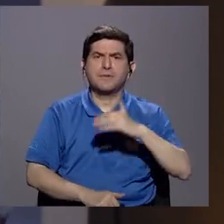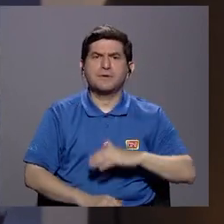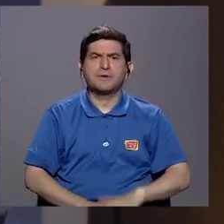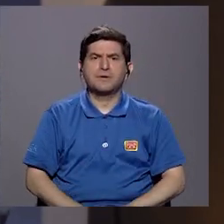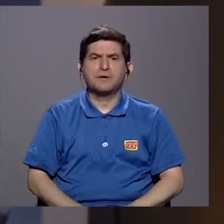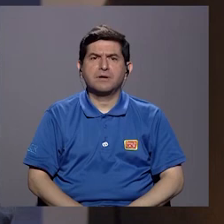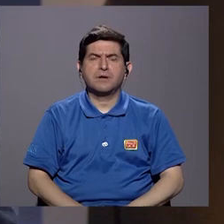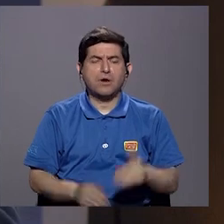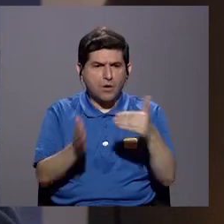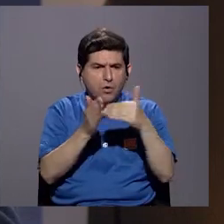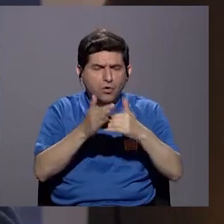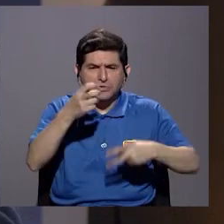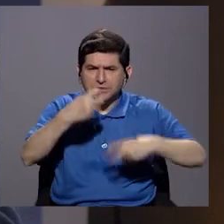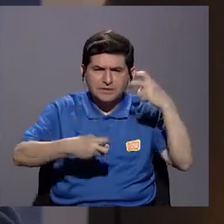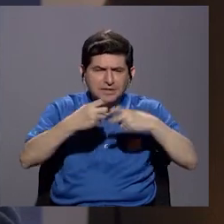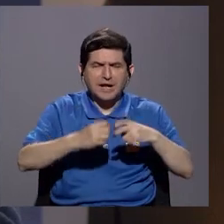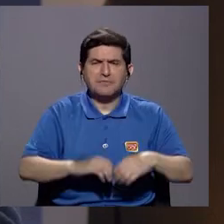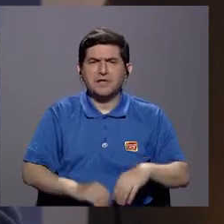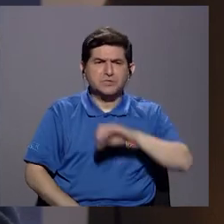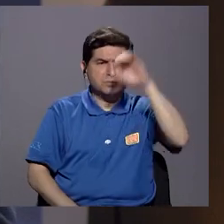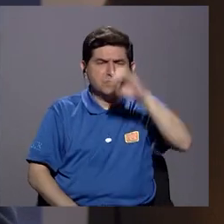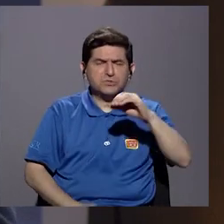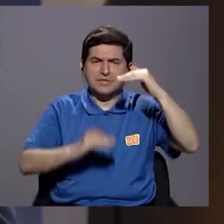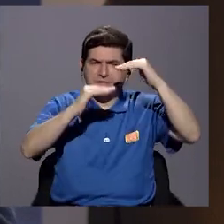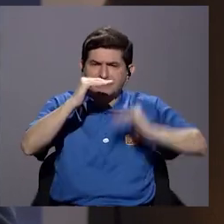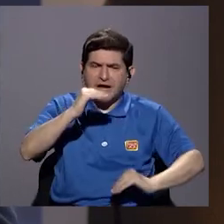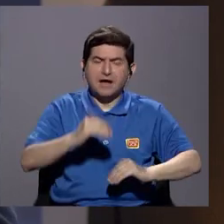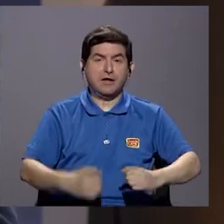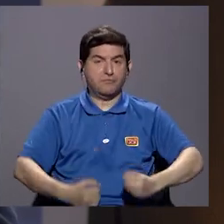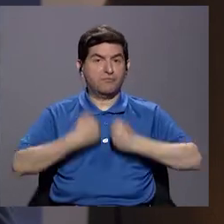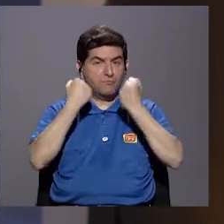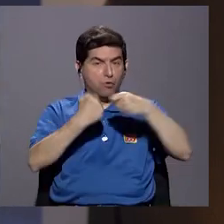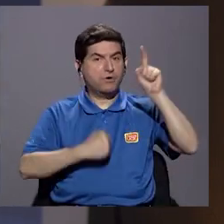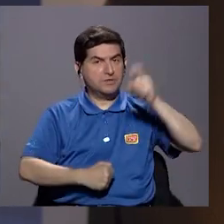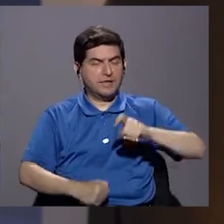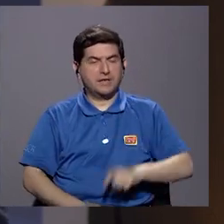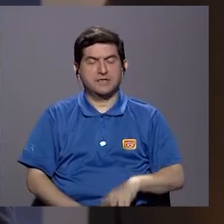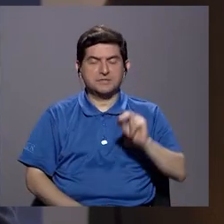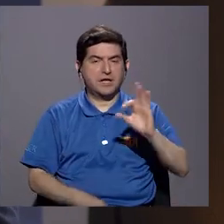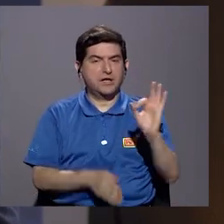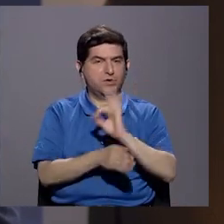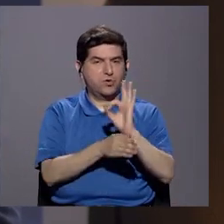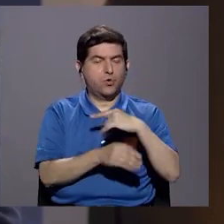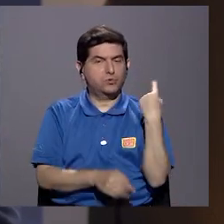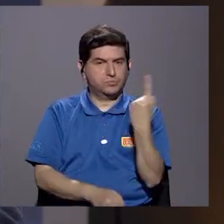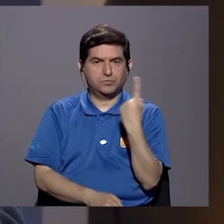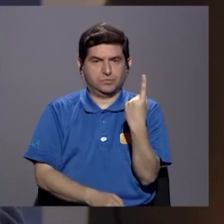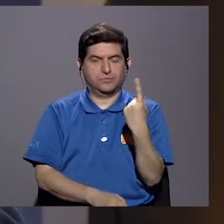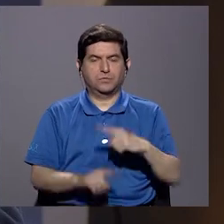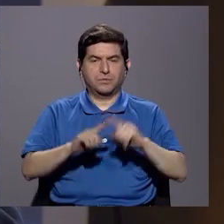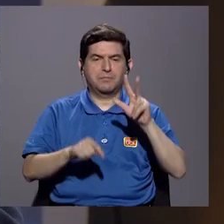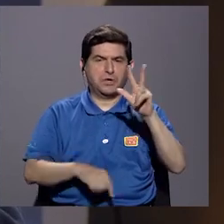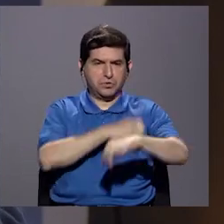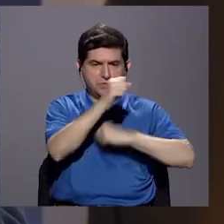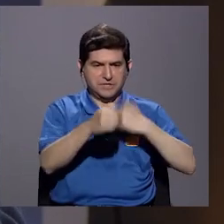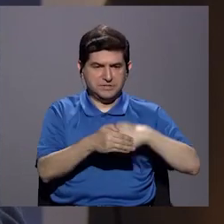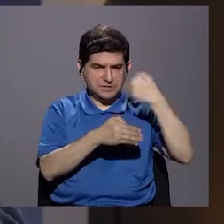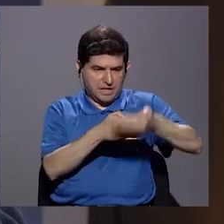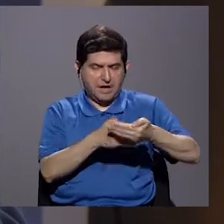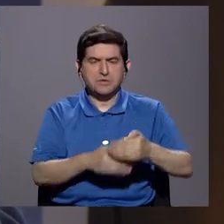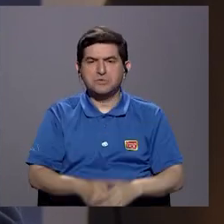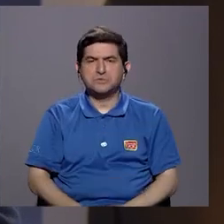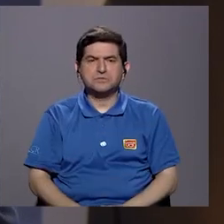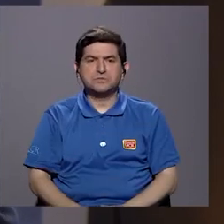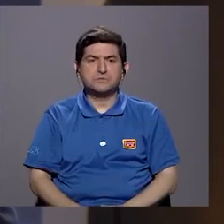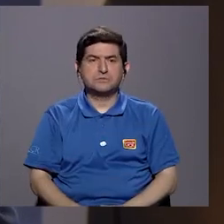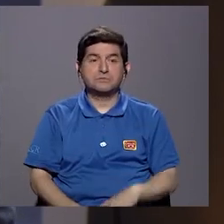Ha funcionado bien. Las tasas de reincidencia son muy bajas. Hay que fortalecerlo, porque no funciona solo. Pero digamos, tres años después, dos